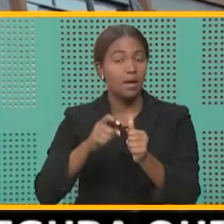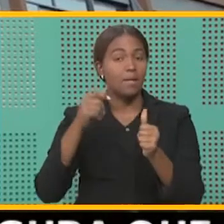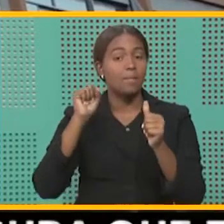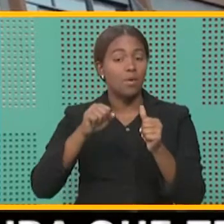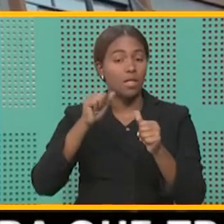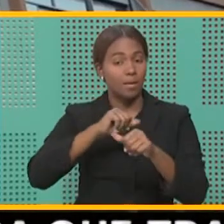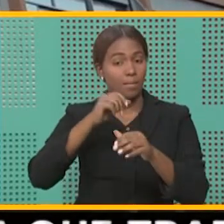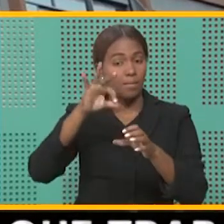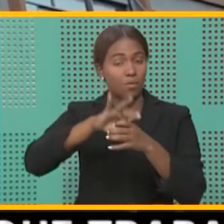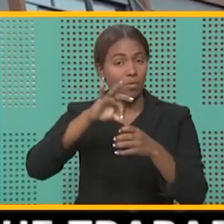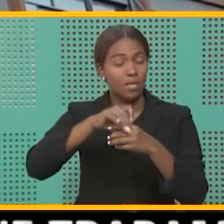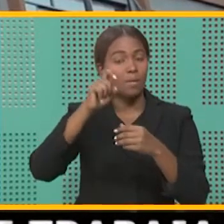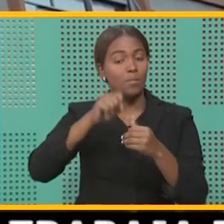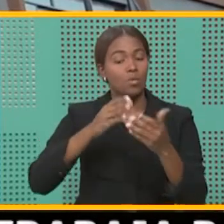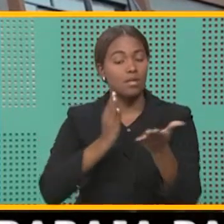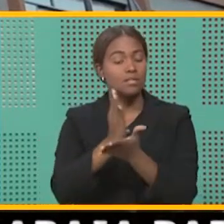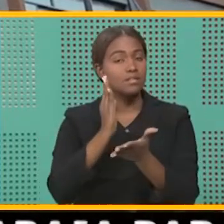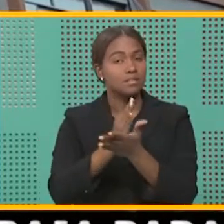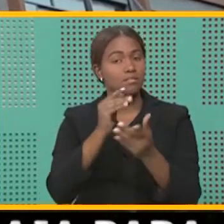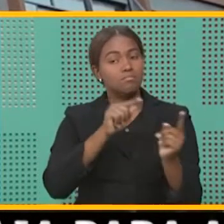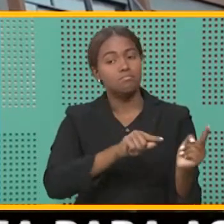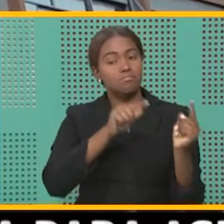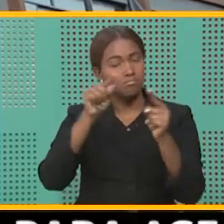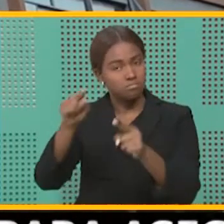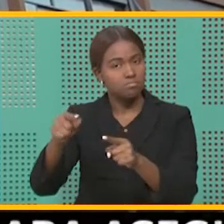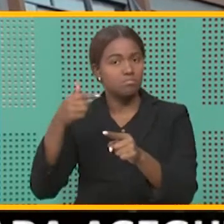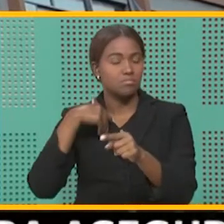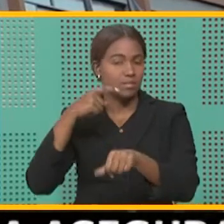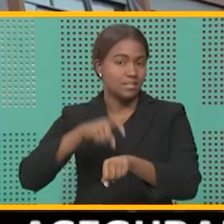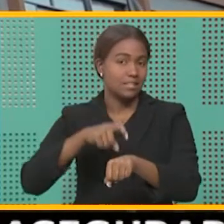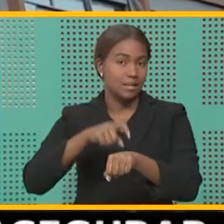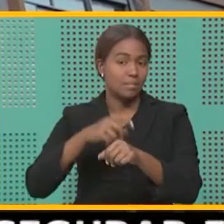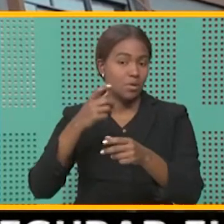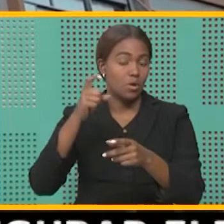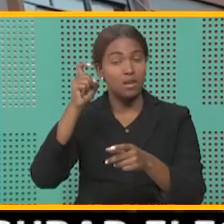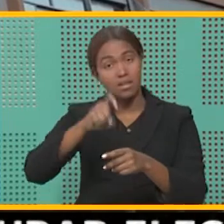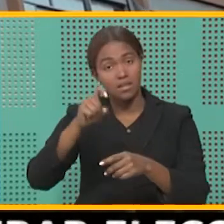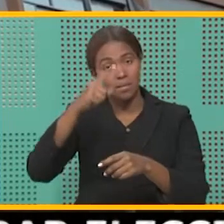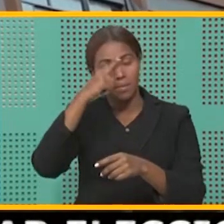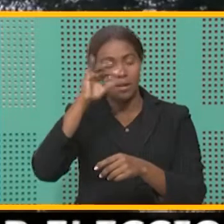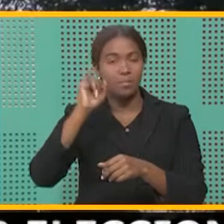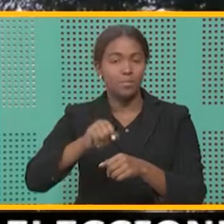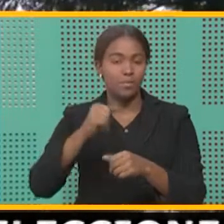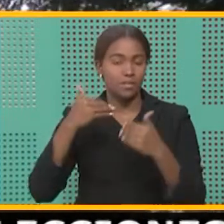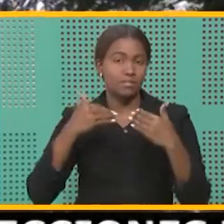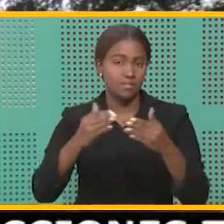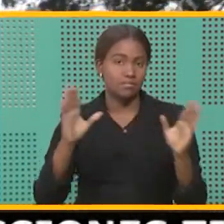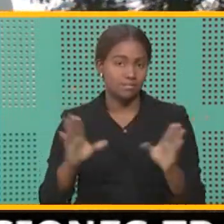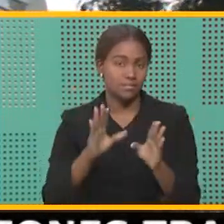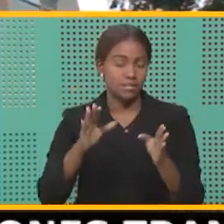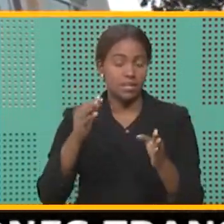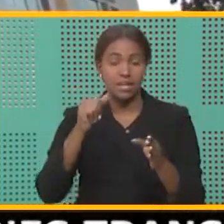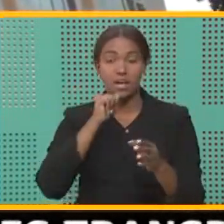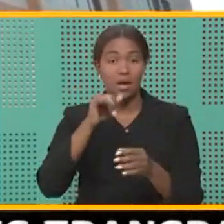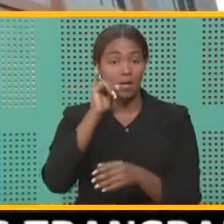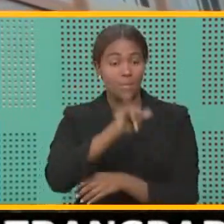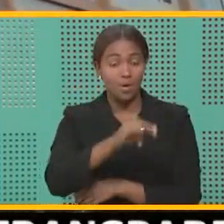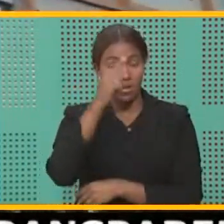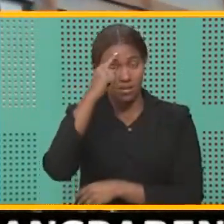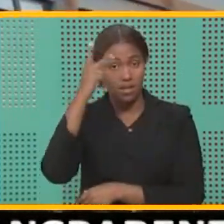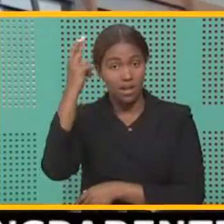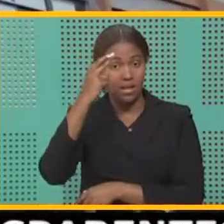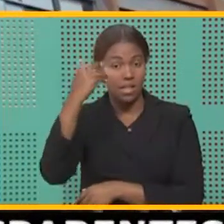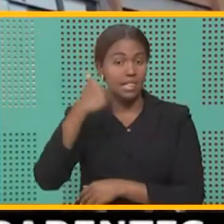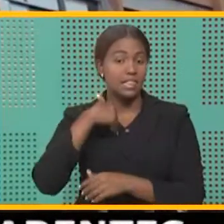para votar, que tengan a su servicio, dispongan del tiempo que fuere menester para hacerlo, sin que por ese motivo